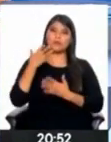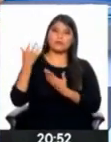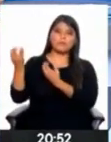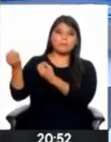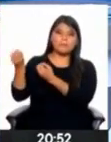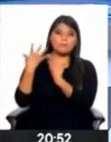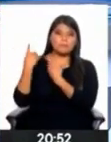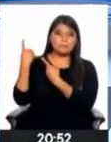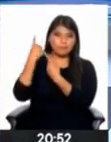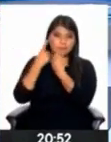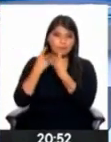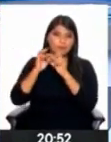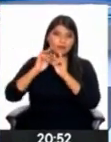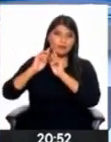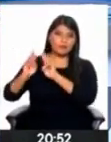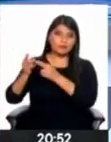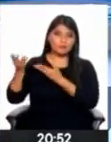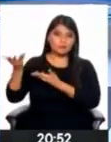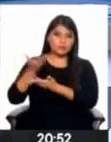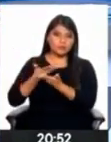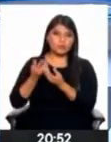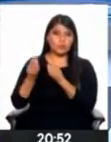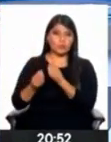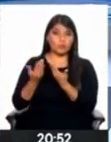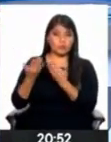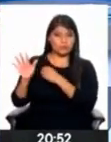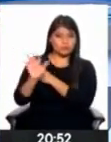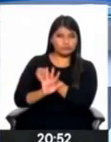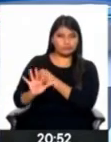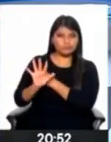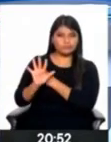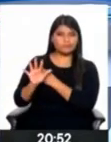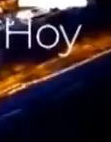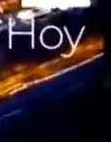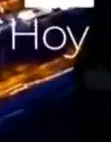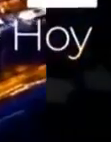conocer medidas con el fin de garantizar su protección. Veamos.